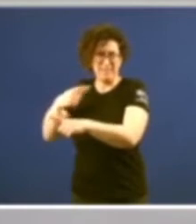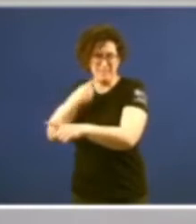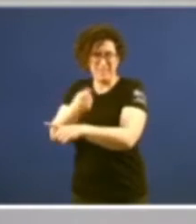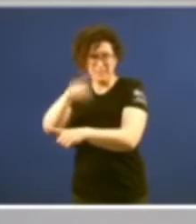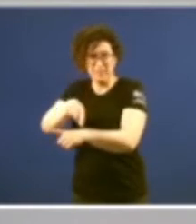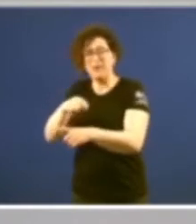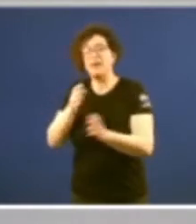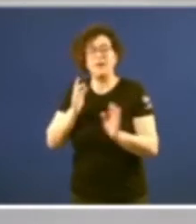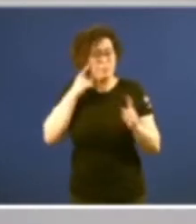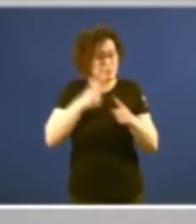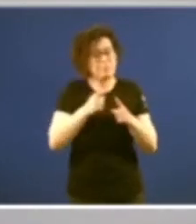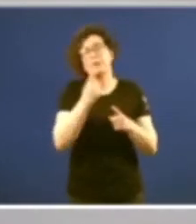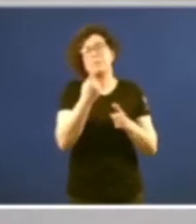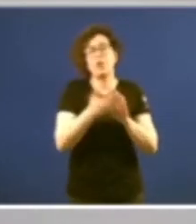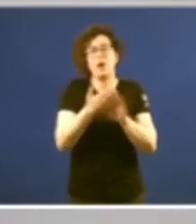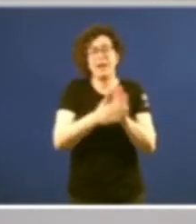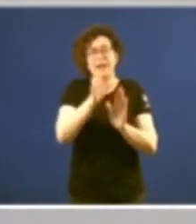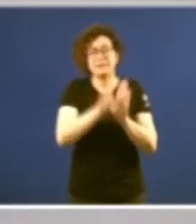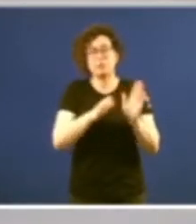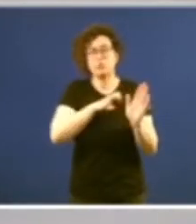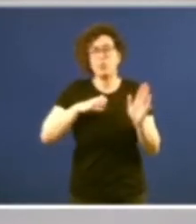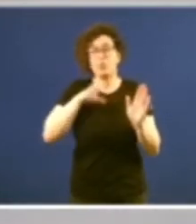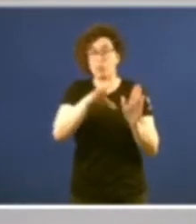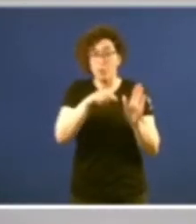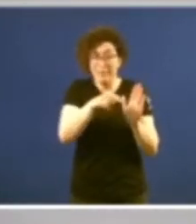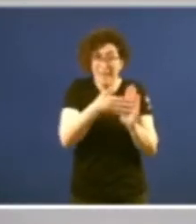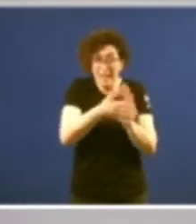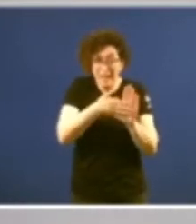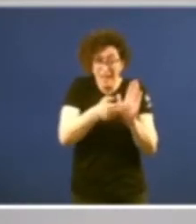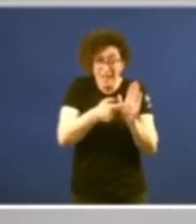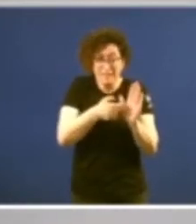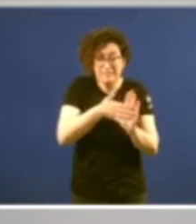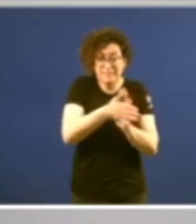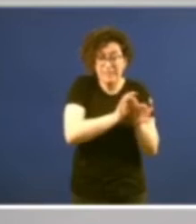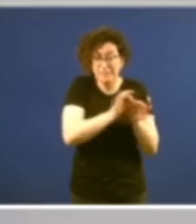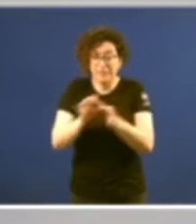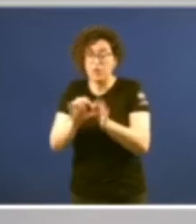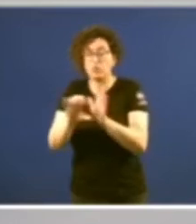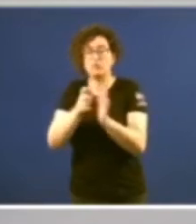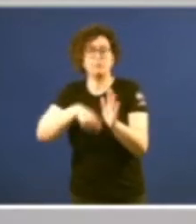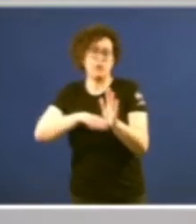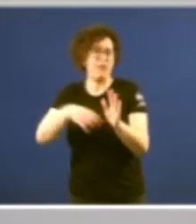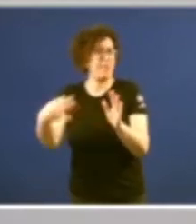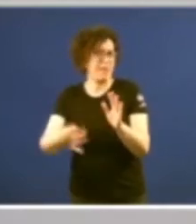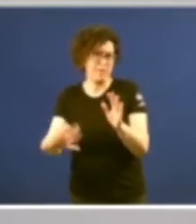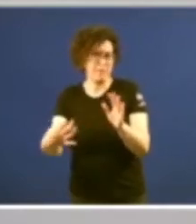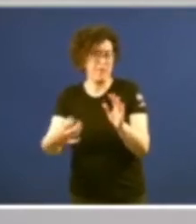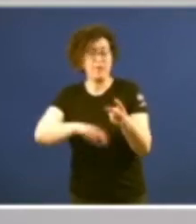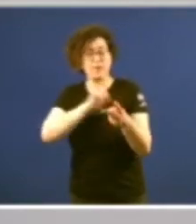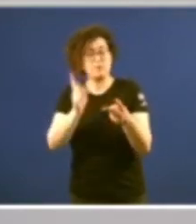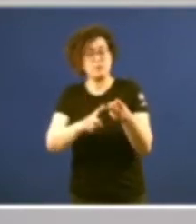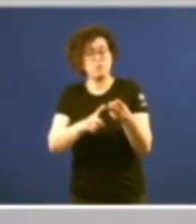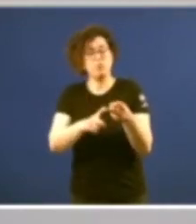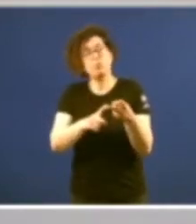hablar de un Estatuto de Autonomía nos leva a referirnos á Constitución Española, en segundo lugar,